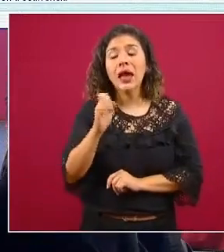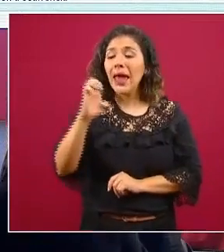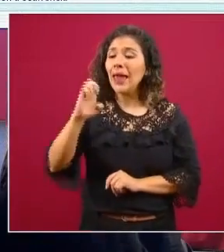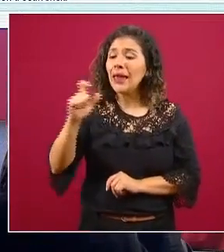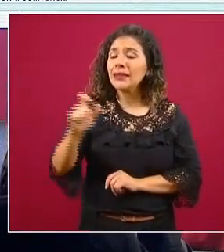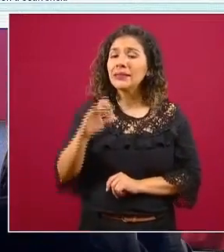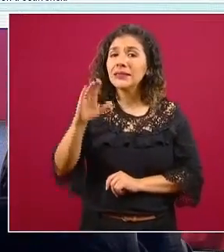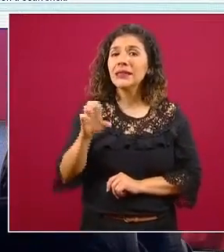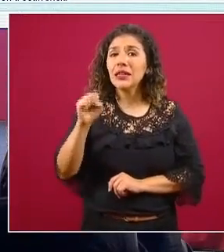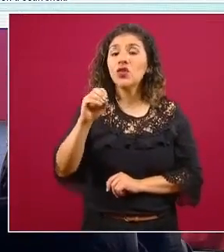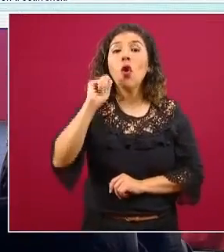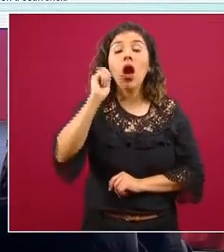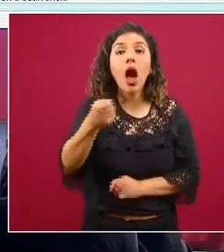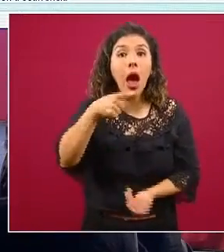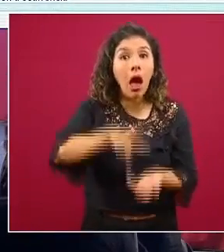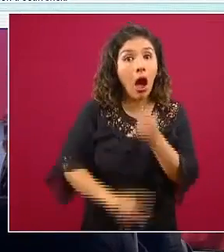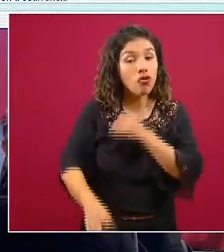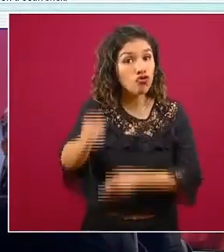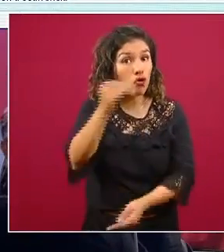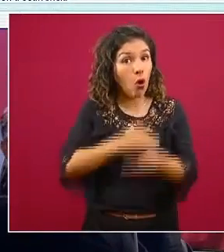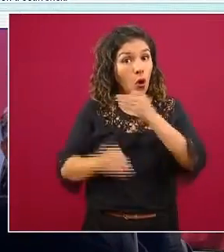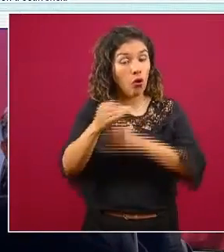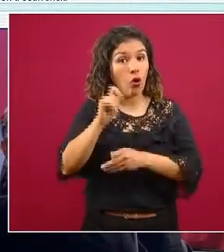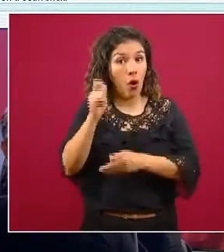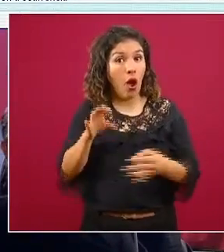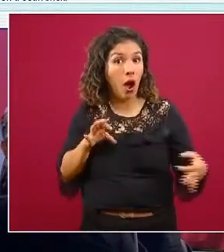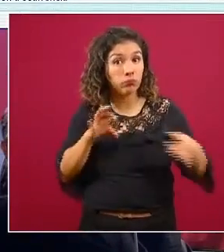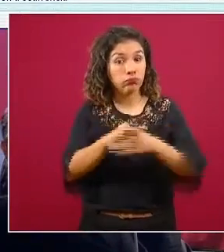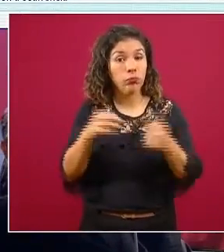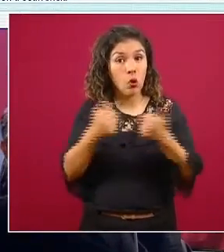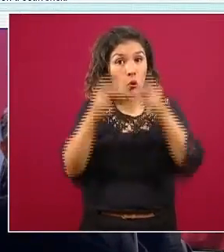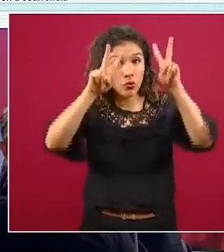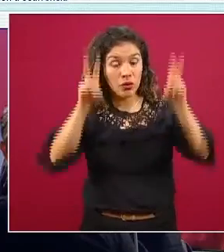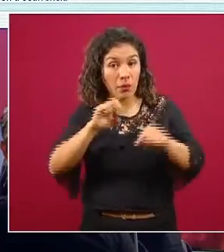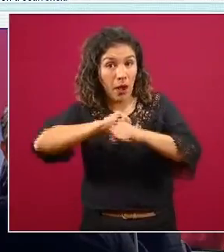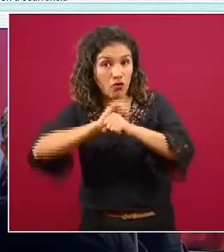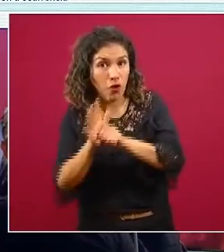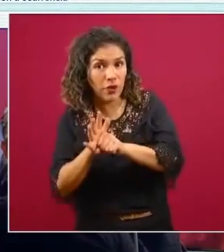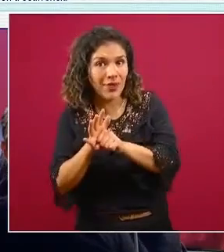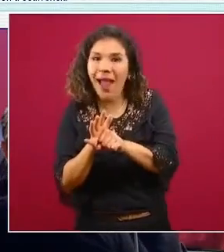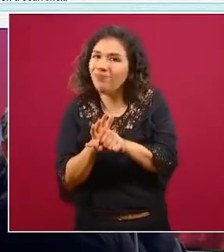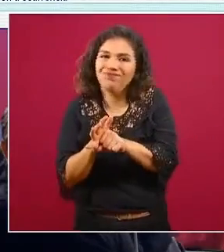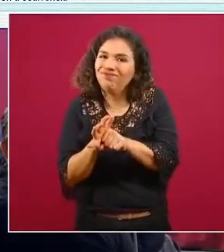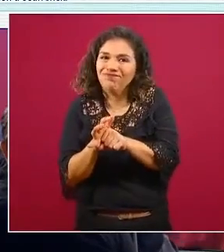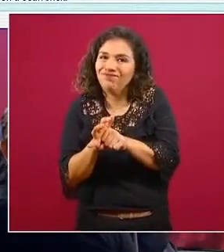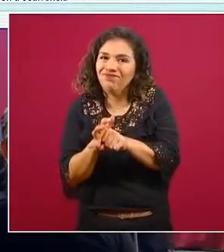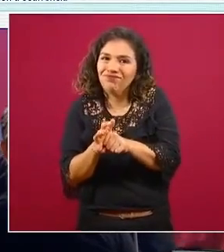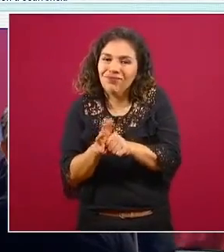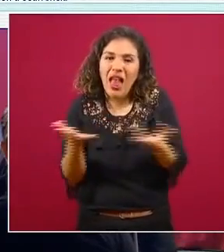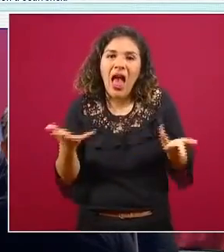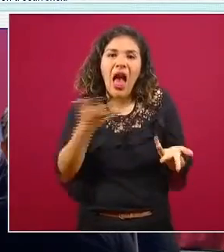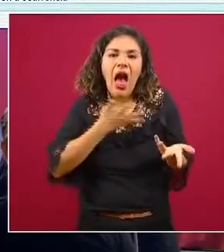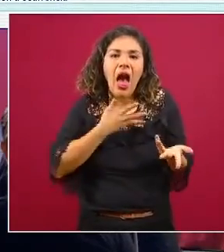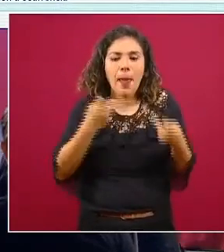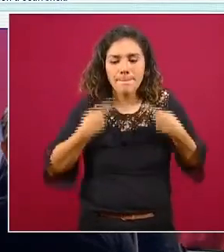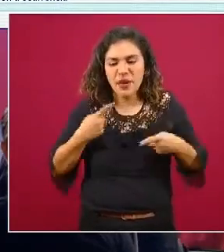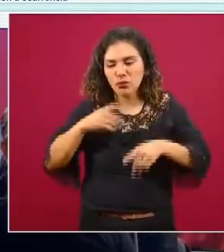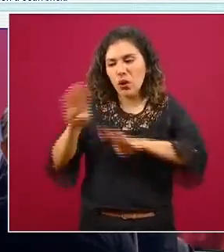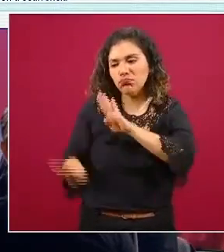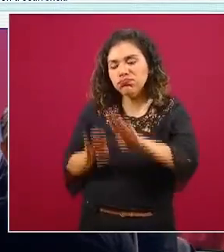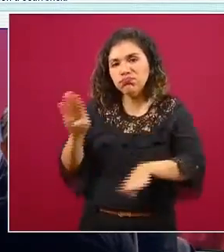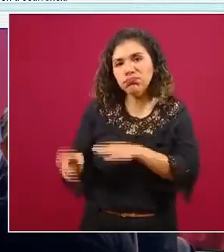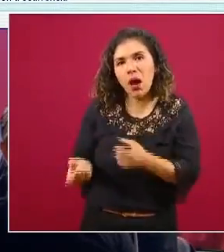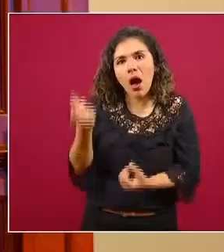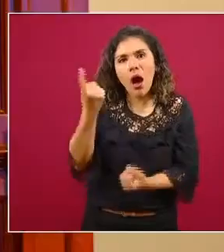mortalidad no quiere decir que todo sea directamente asociado a COVID hay muertes que se